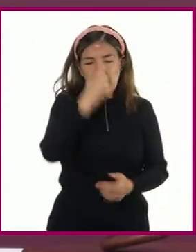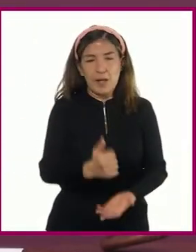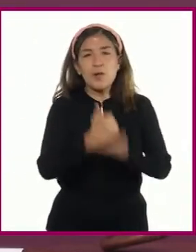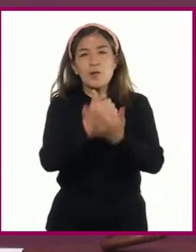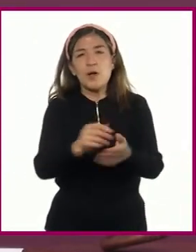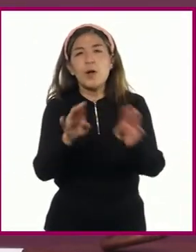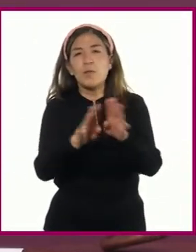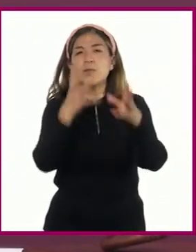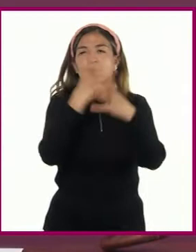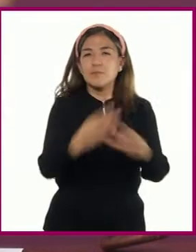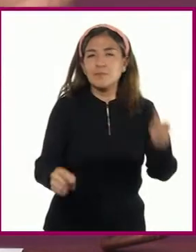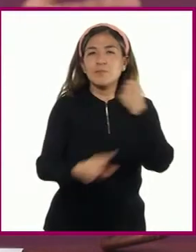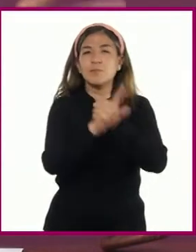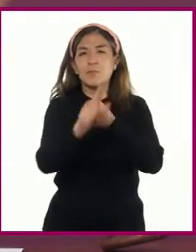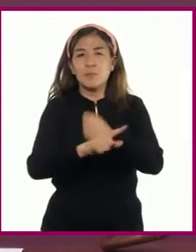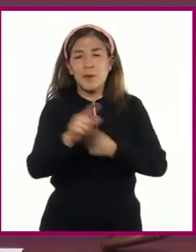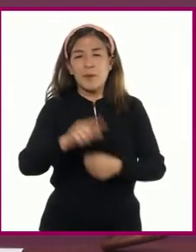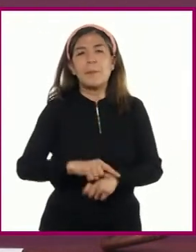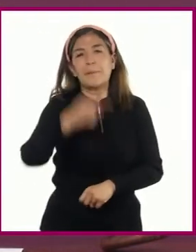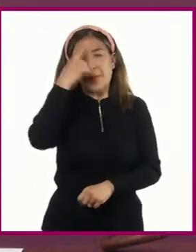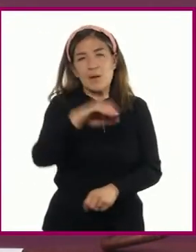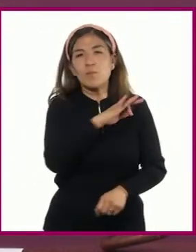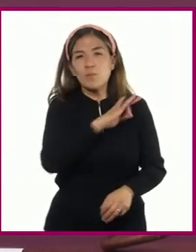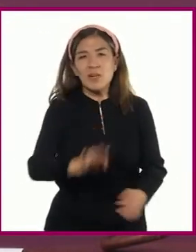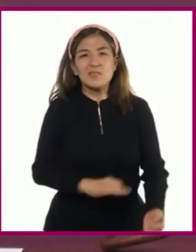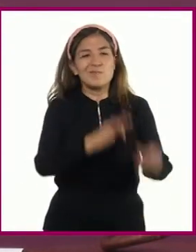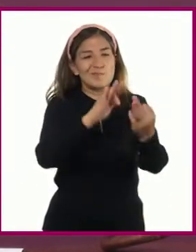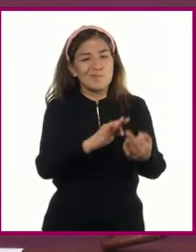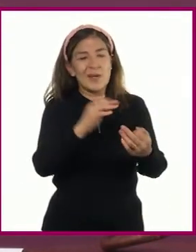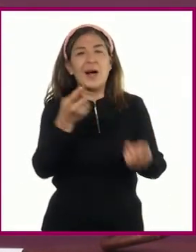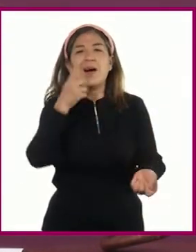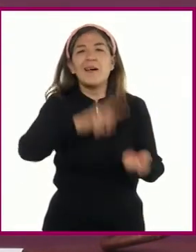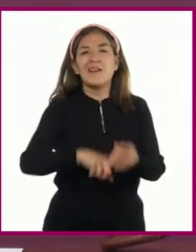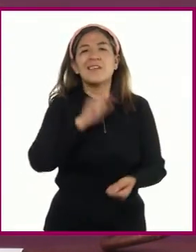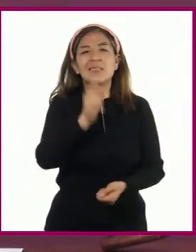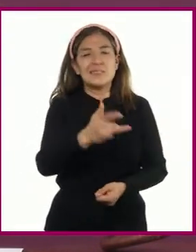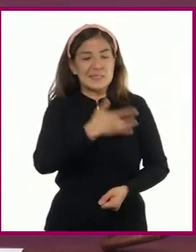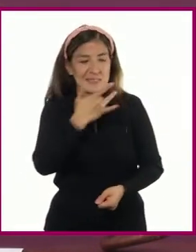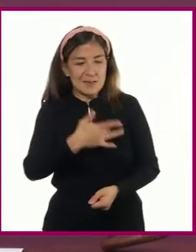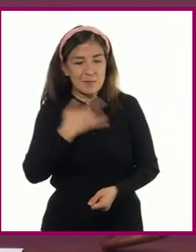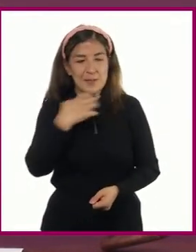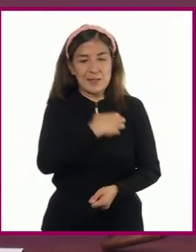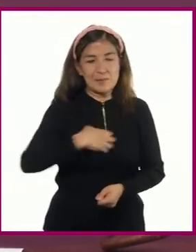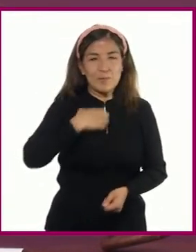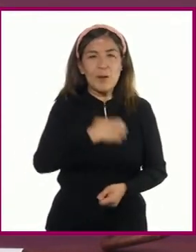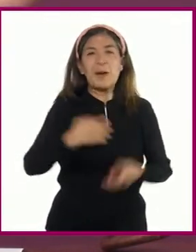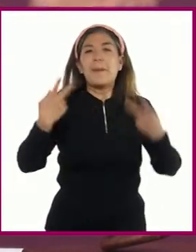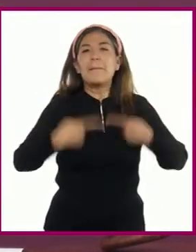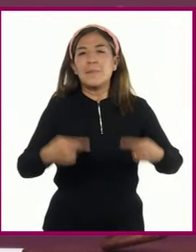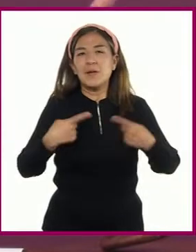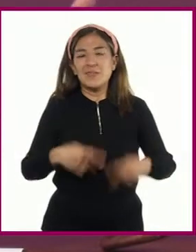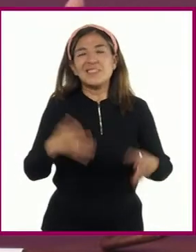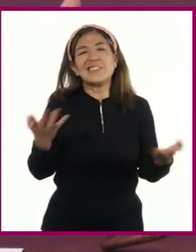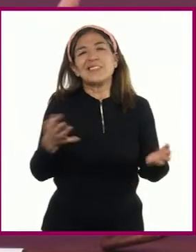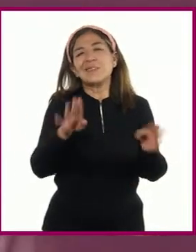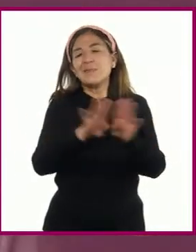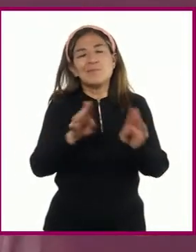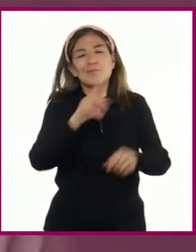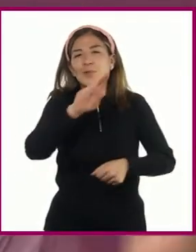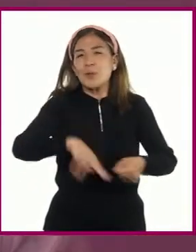como una manera positiva de afrontar problemáticas donde los sentimientos o emociones del individuo salen a flote.